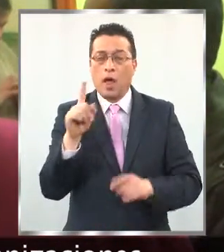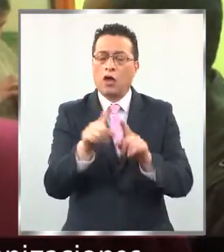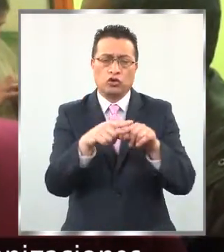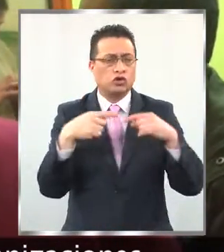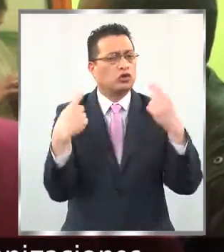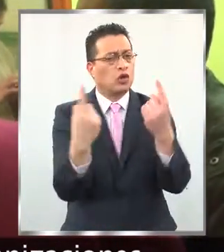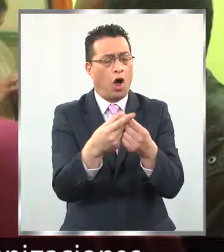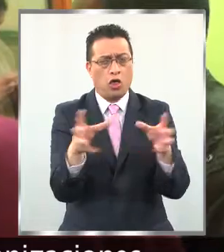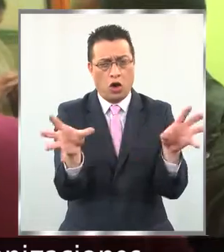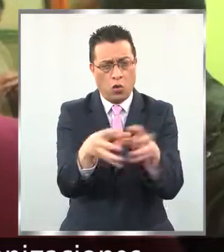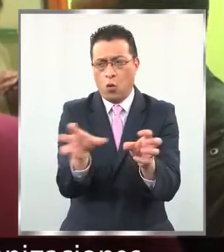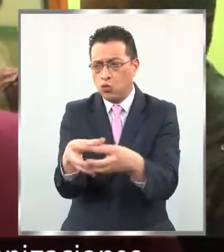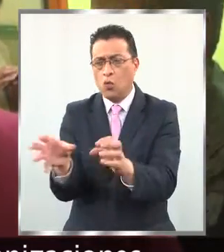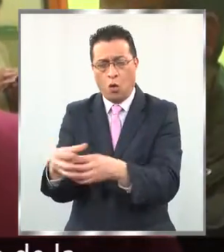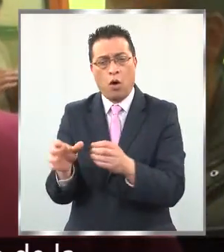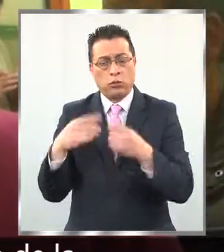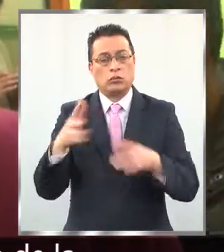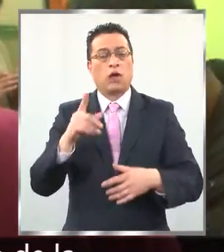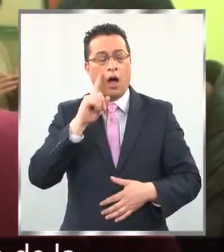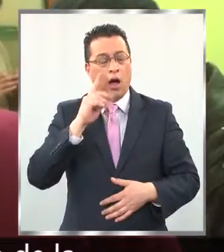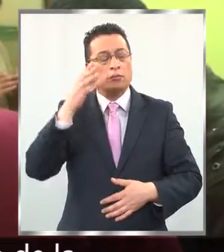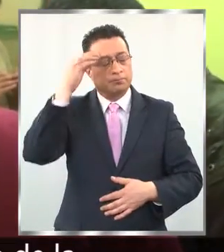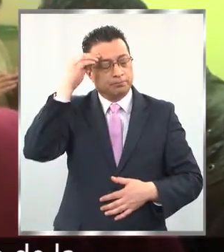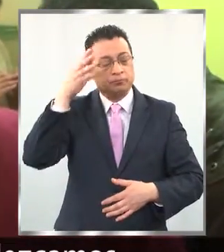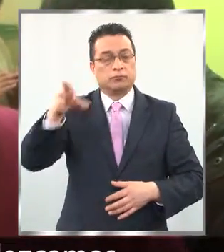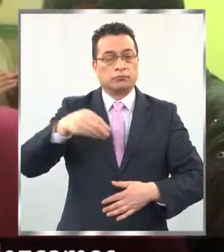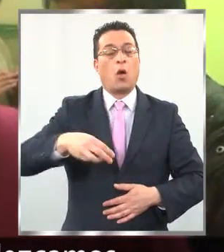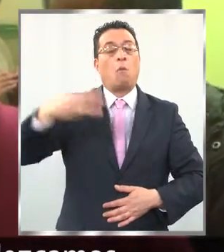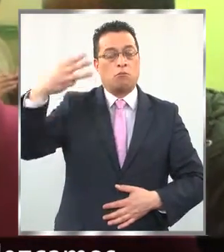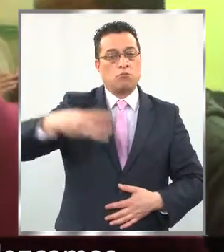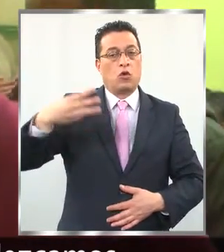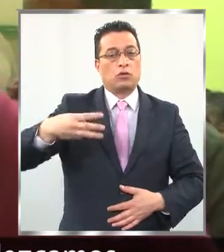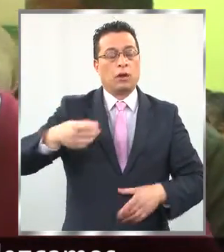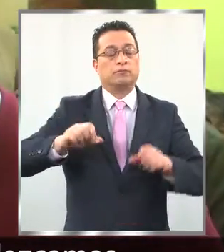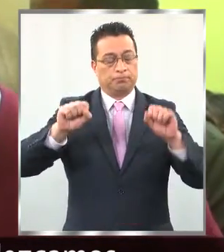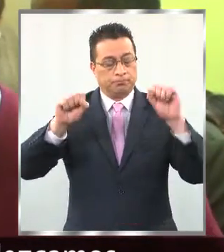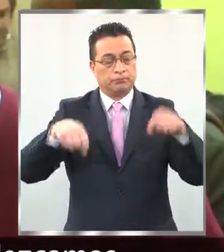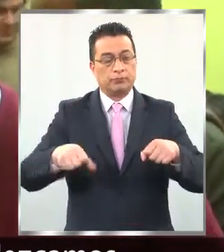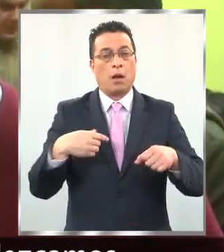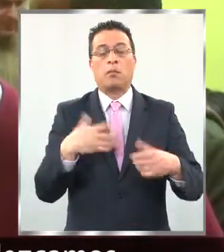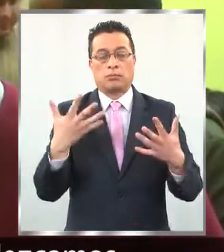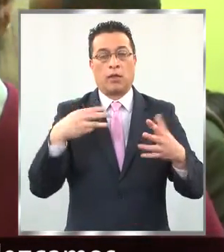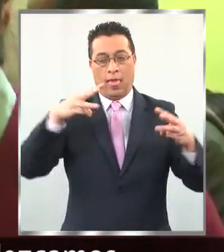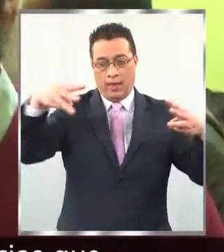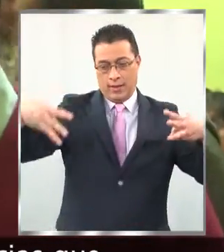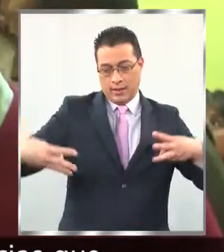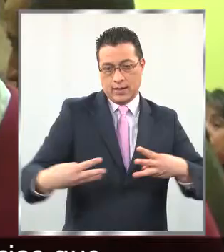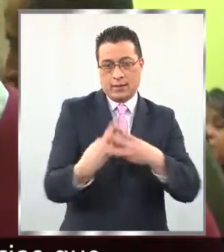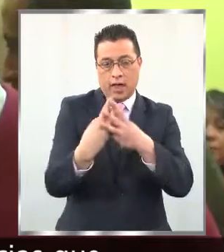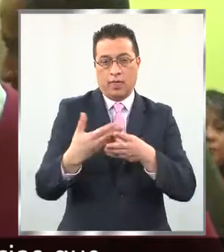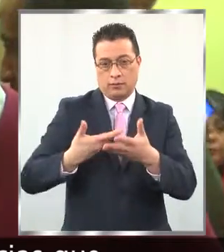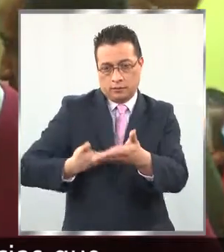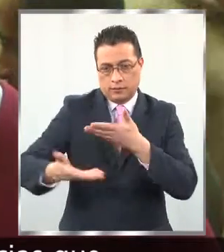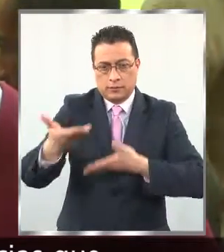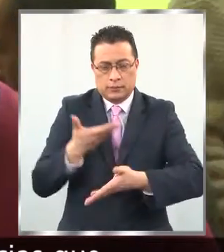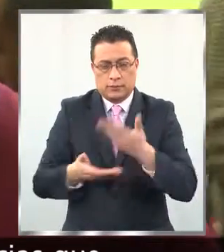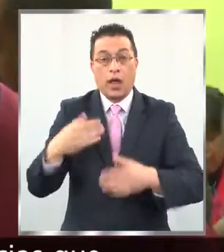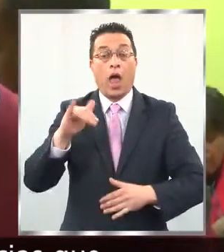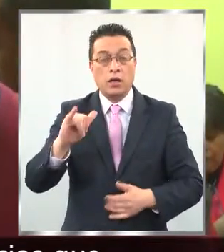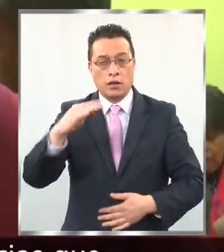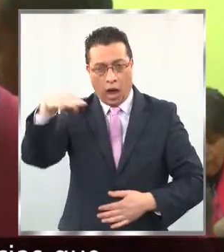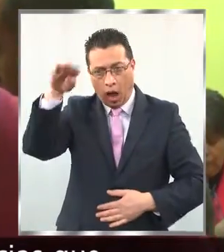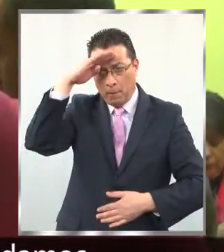a todas aquellas organizaciones que han acogido el llamado de la municipalidad para que establezcamos redes y a partir de